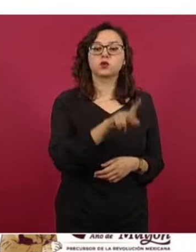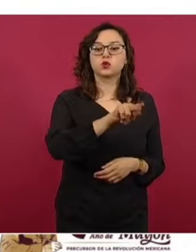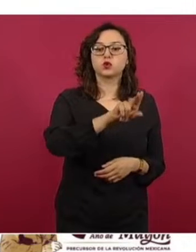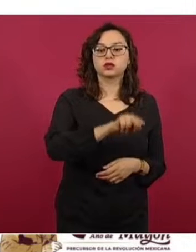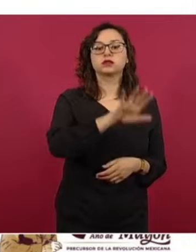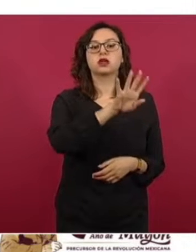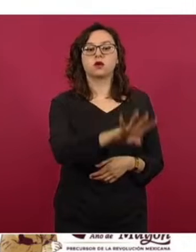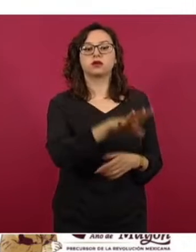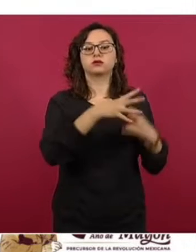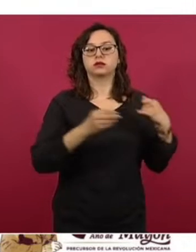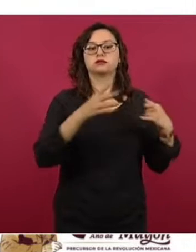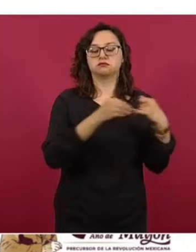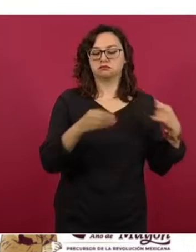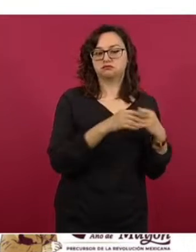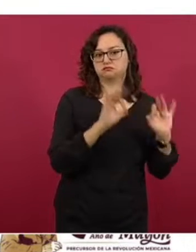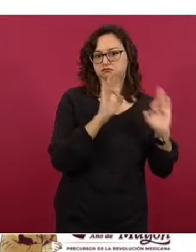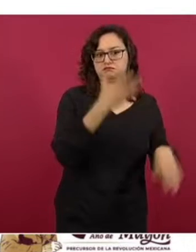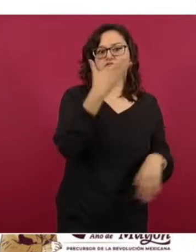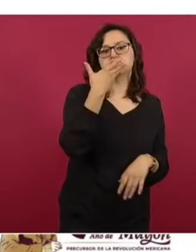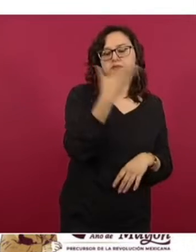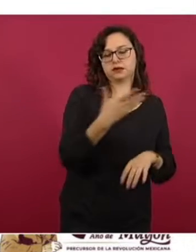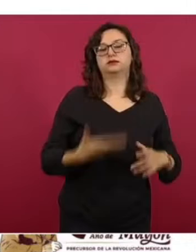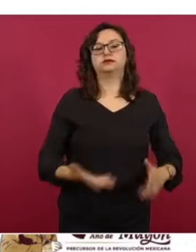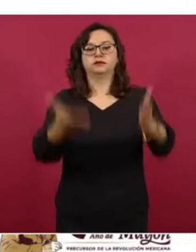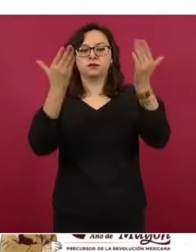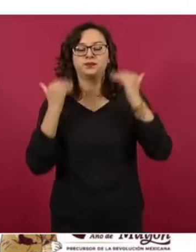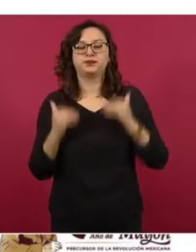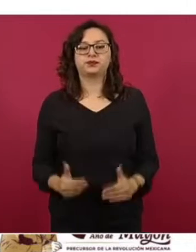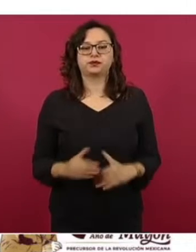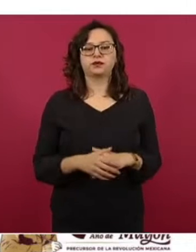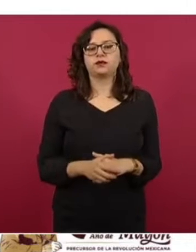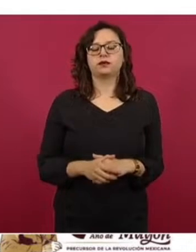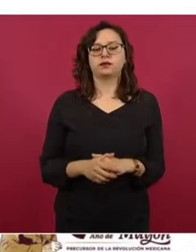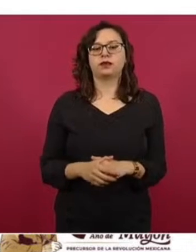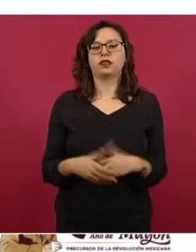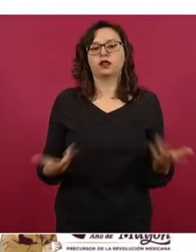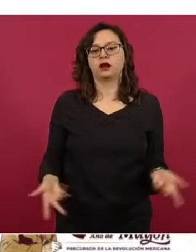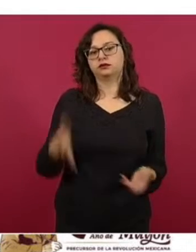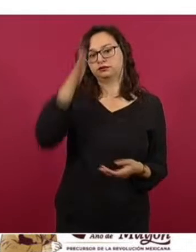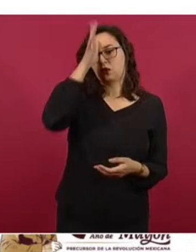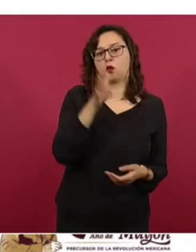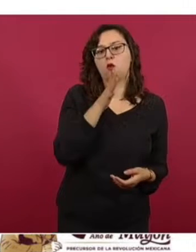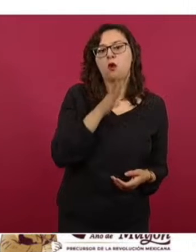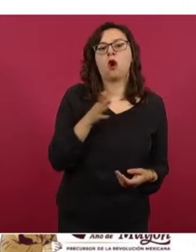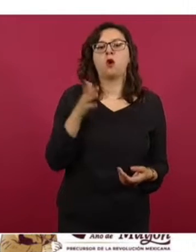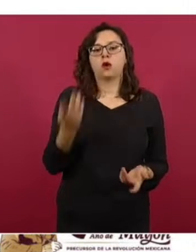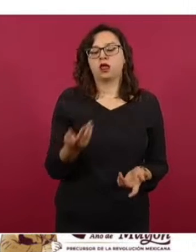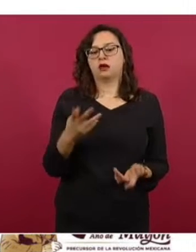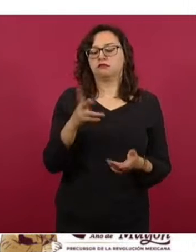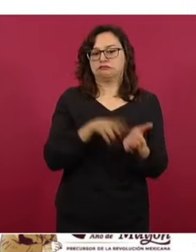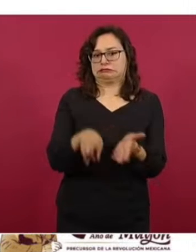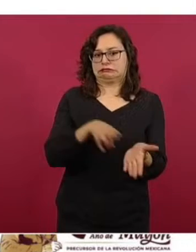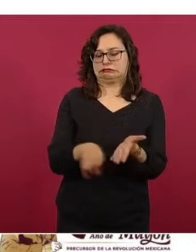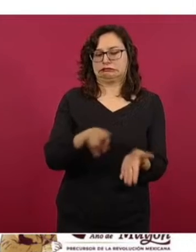centavos. Y Cargogás en Torreón, Coahuila, tiene el precio más alto para el diésel, 24 pesos